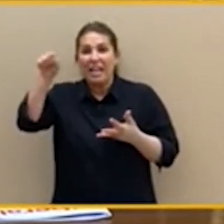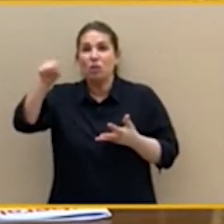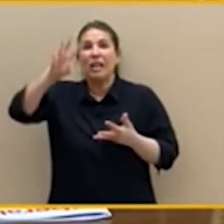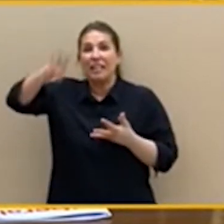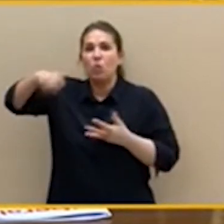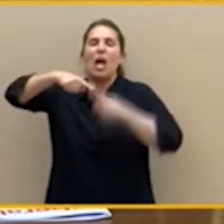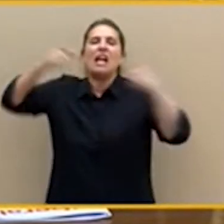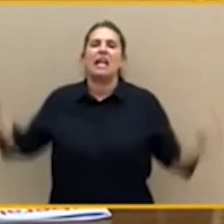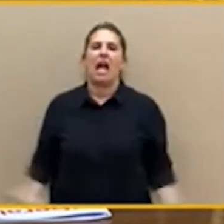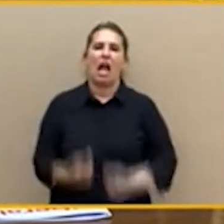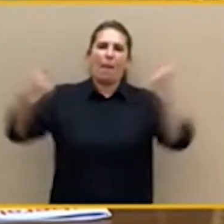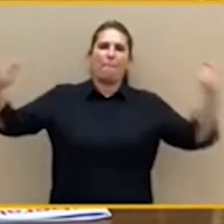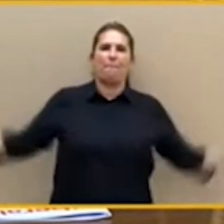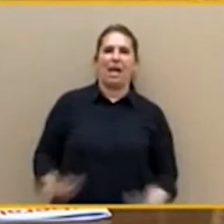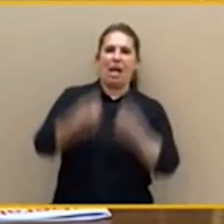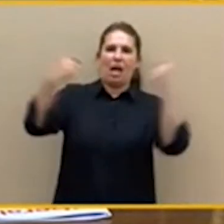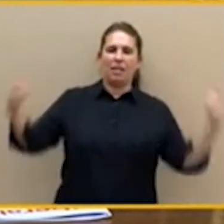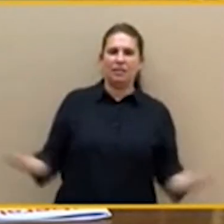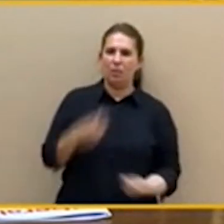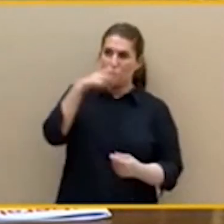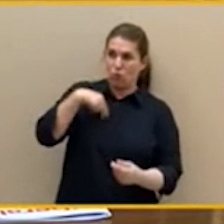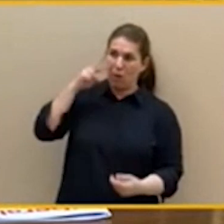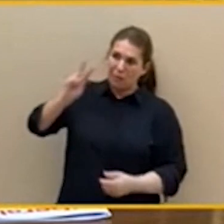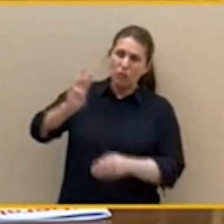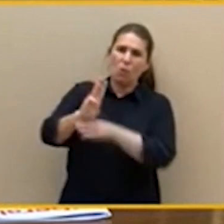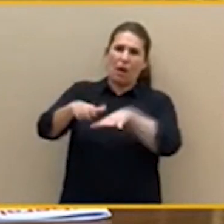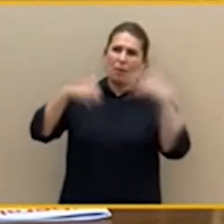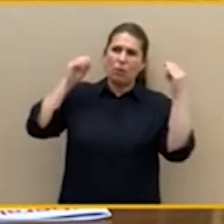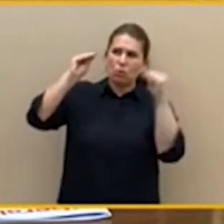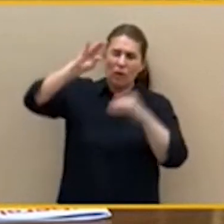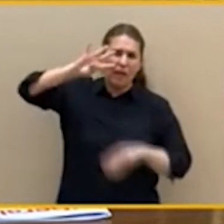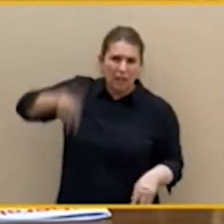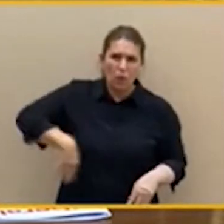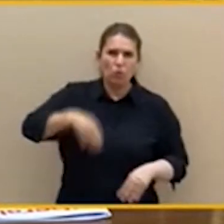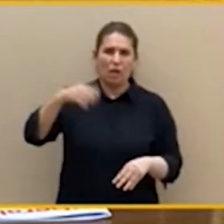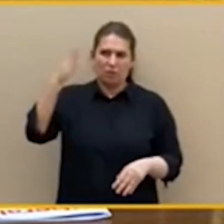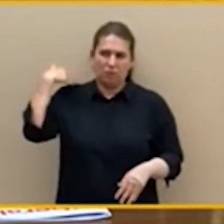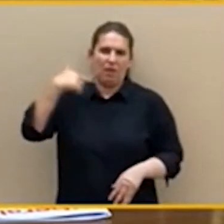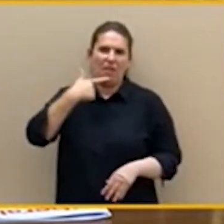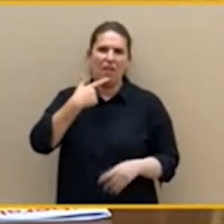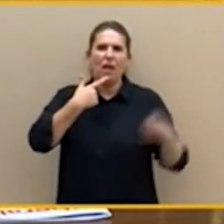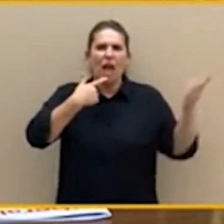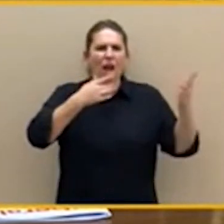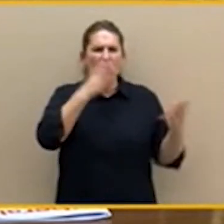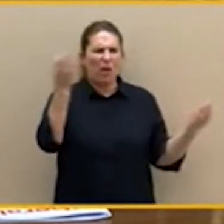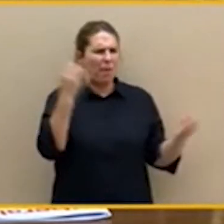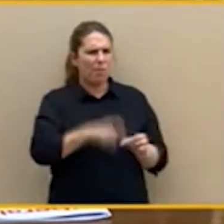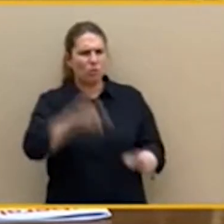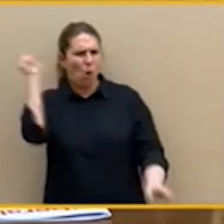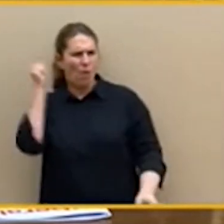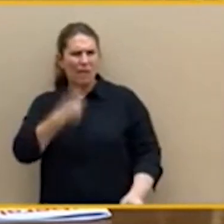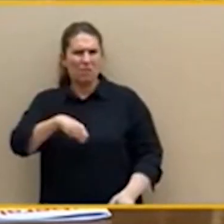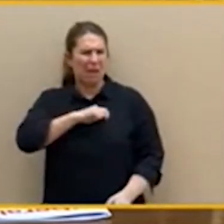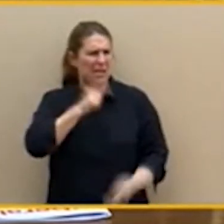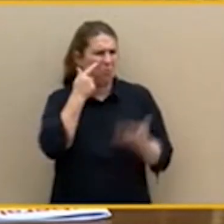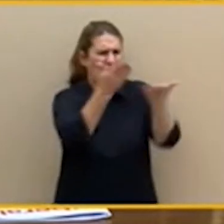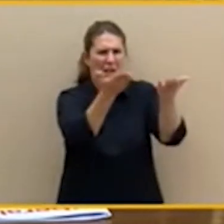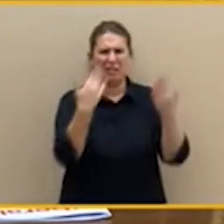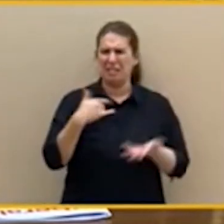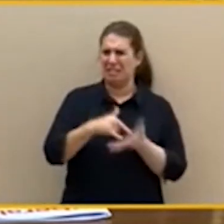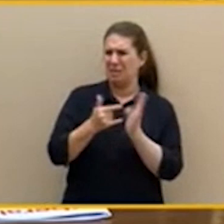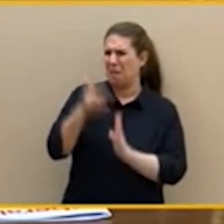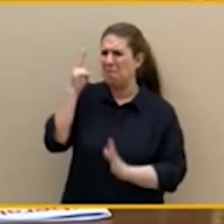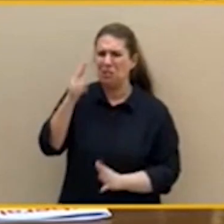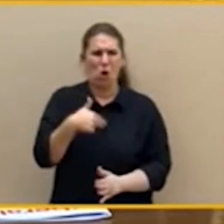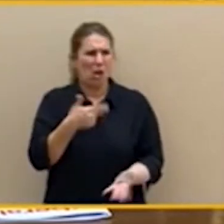mucho tiempo. Diciendo, que hay que salir de España porque el sistema de pensiones es insostenible. Es que hay que salir de España porque tenemos un